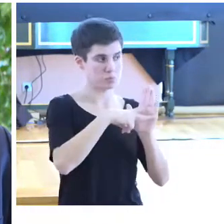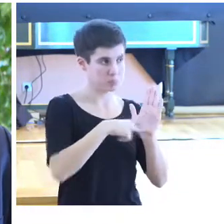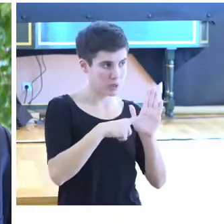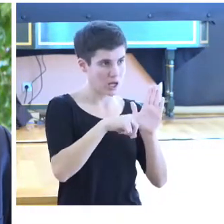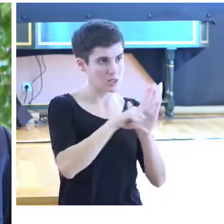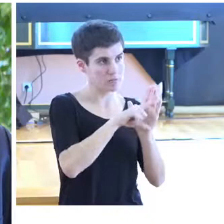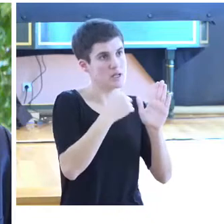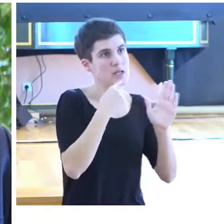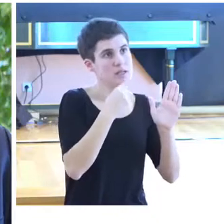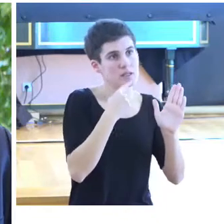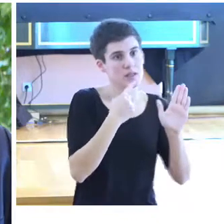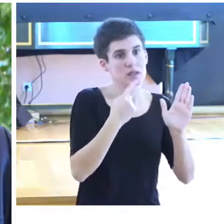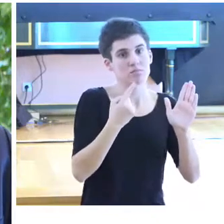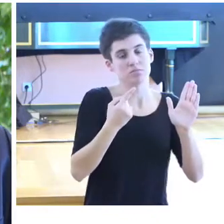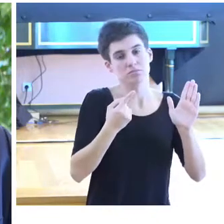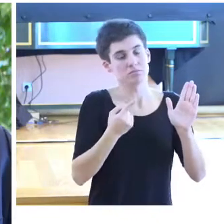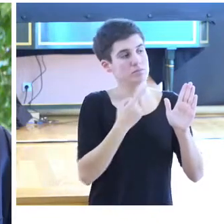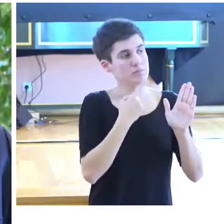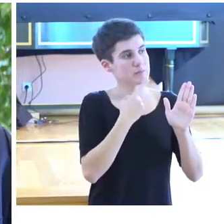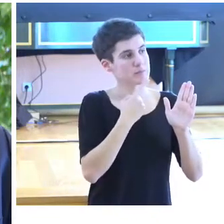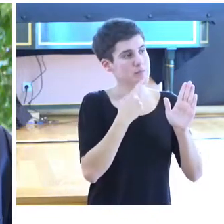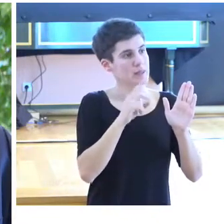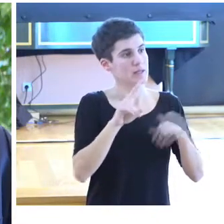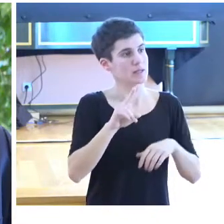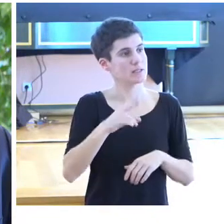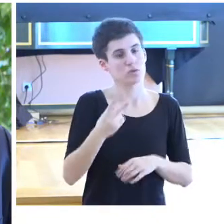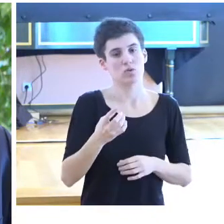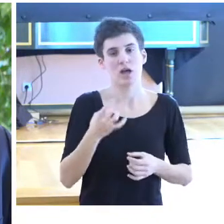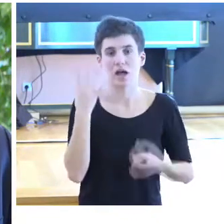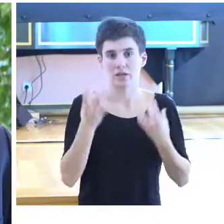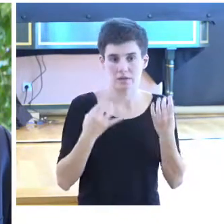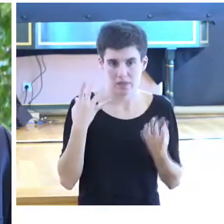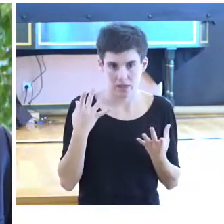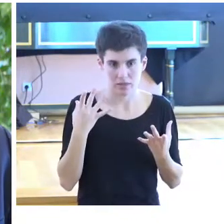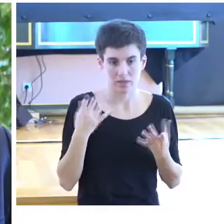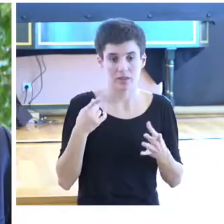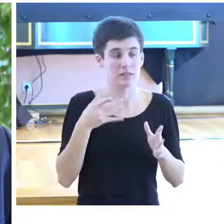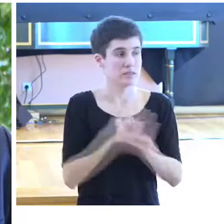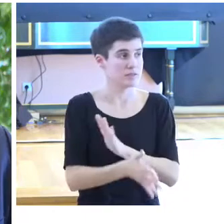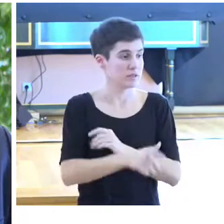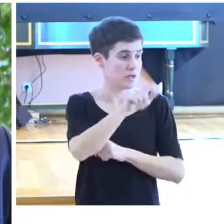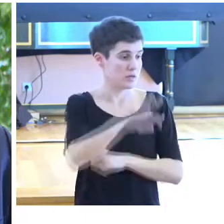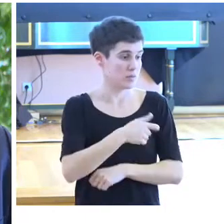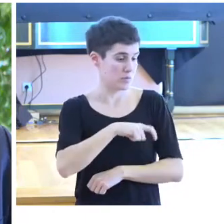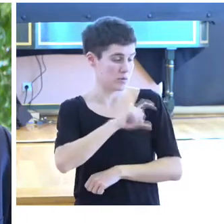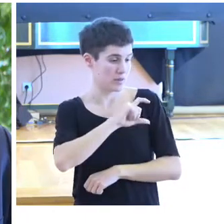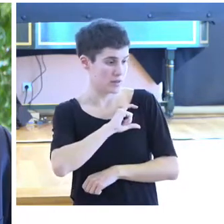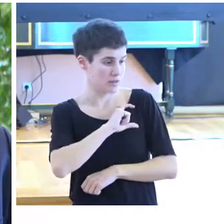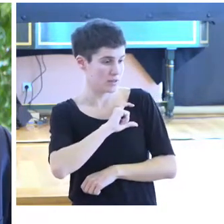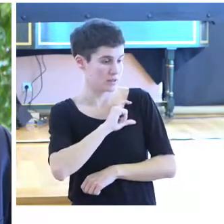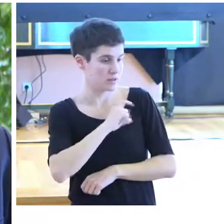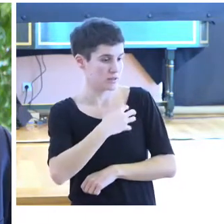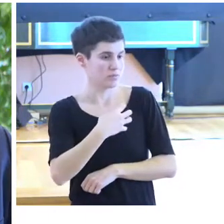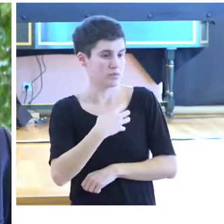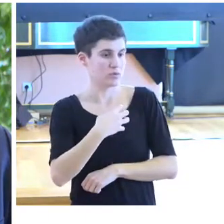contemplaba lo que se denomina la segunda actividad, que es cuando los policías no pueden llevar a cabo las